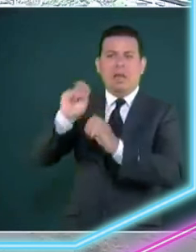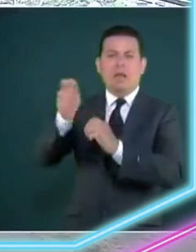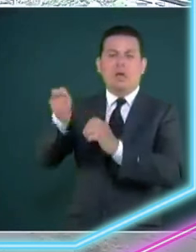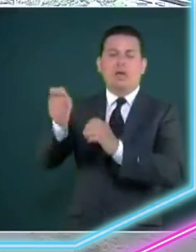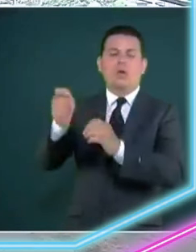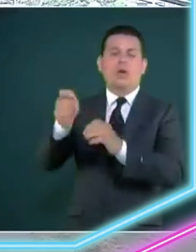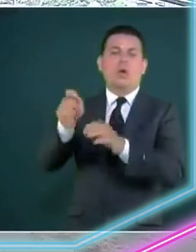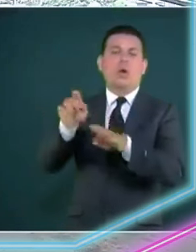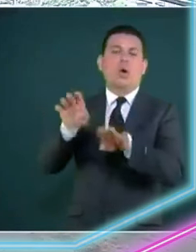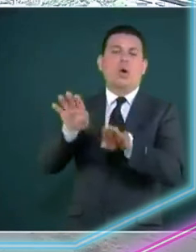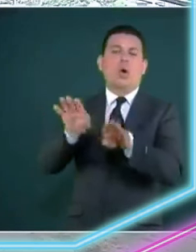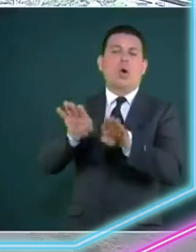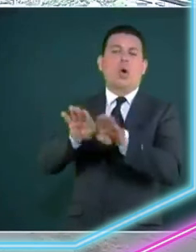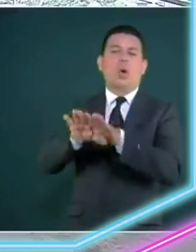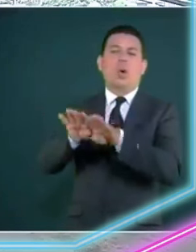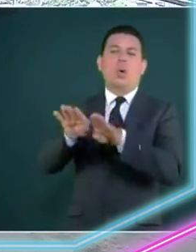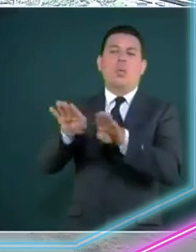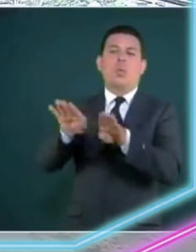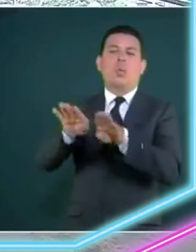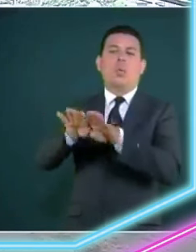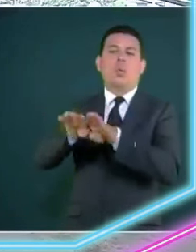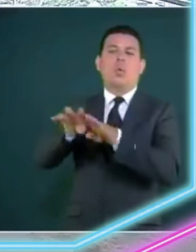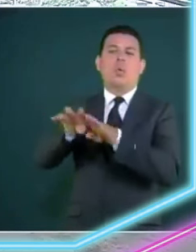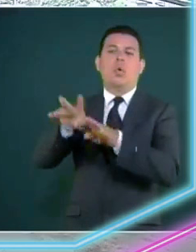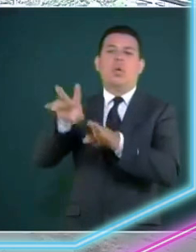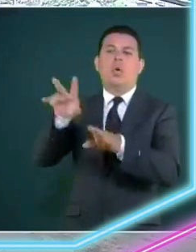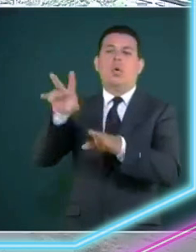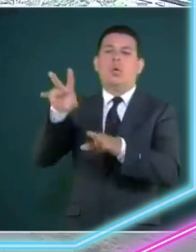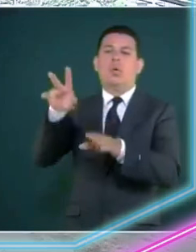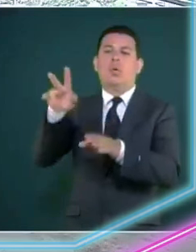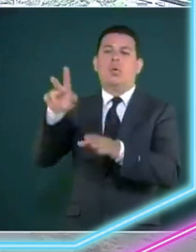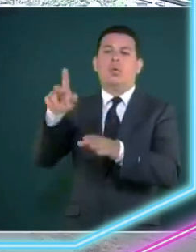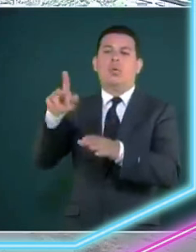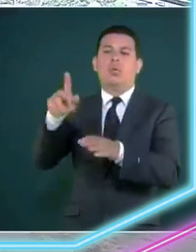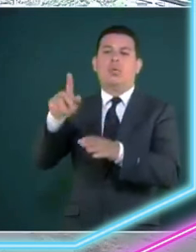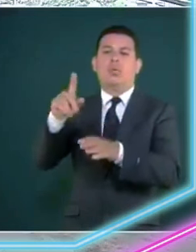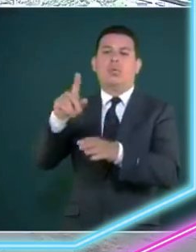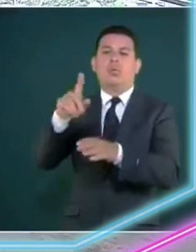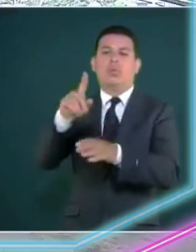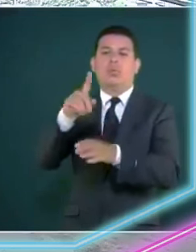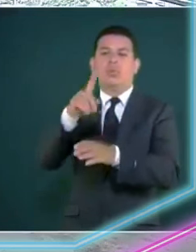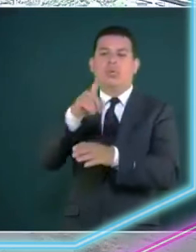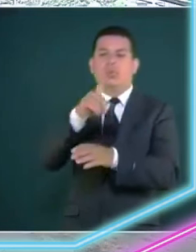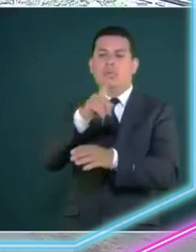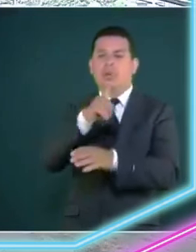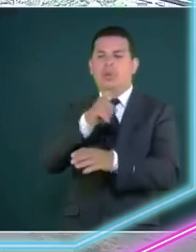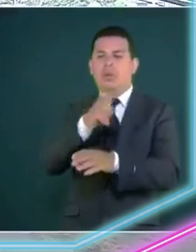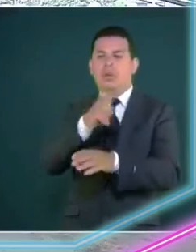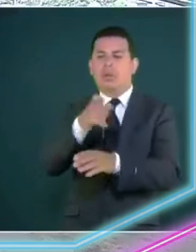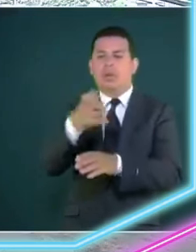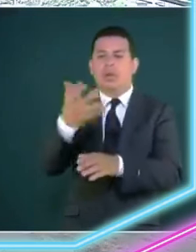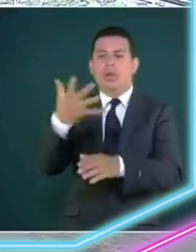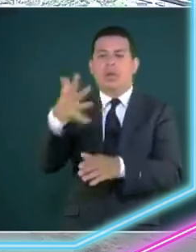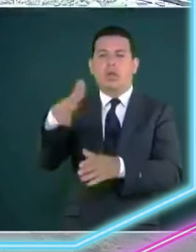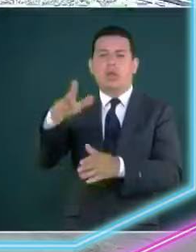también vamos a mantener a venezuela y a cuba o sea cosas de ese tipo no no no no es es que es absurdo de verdad